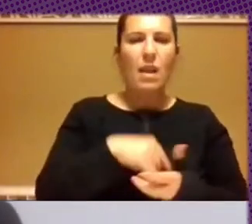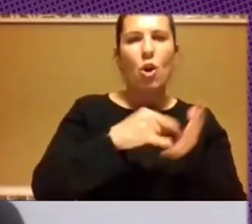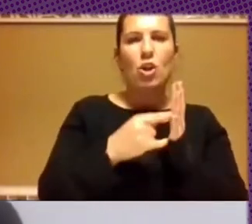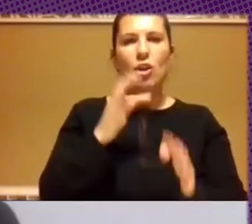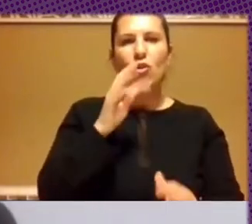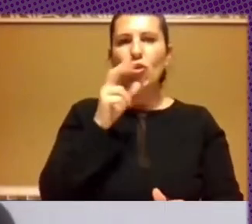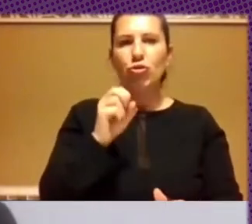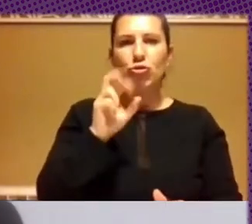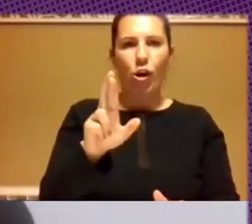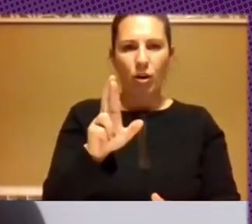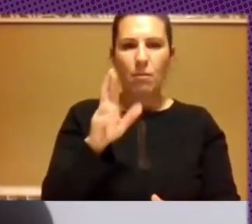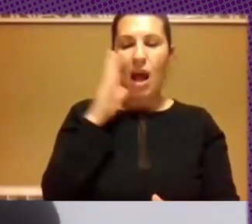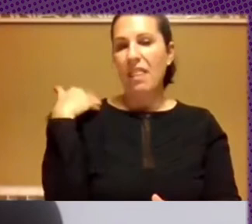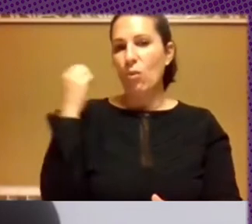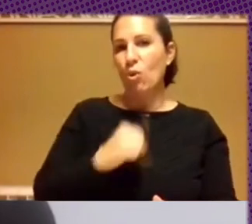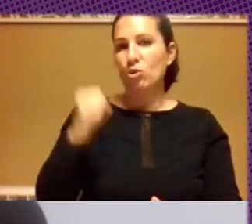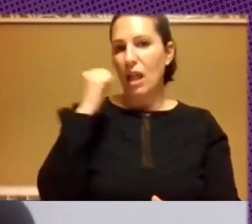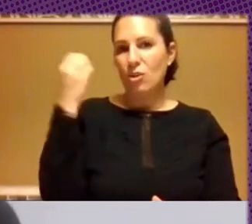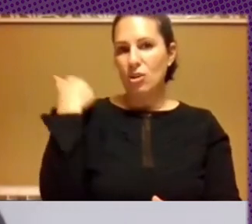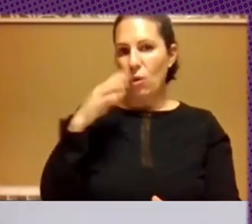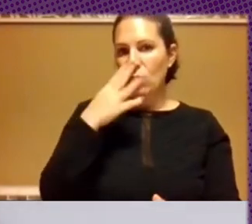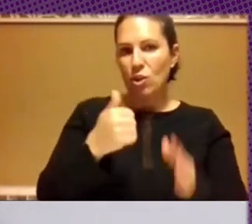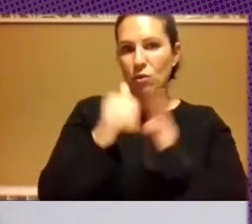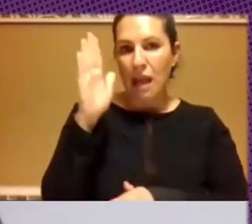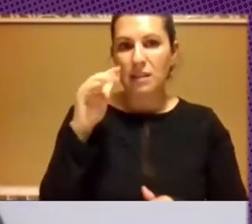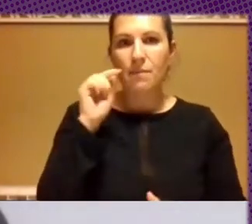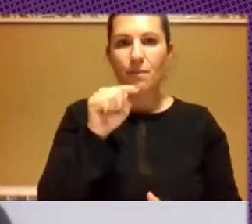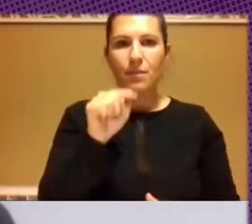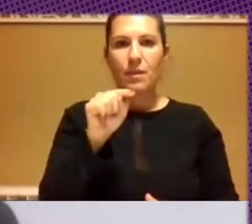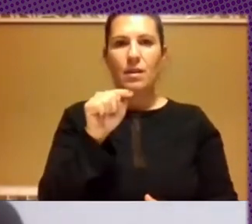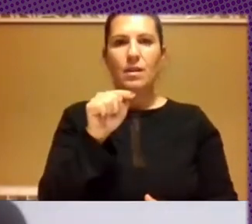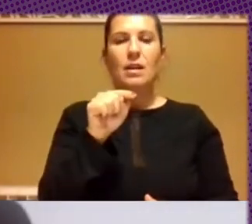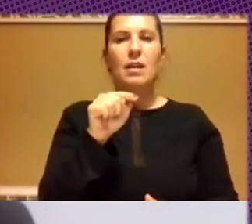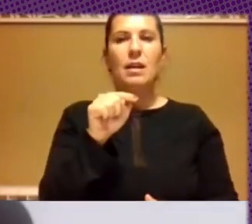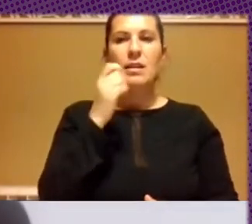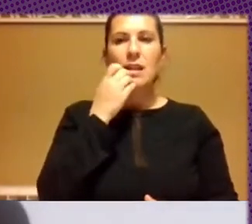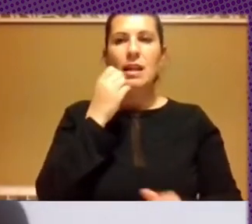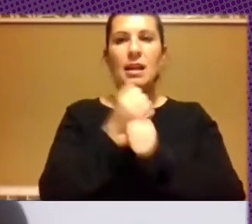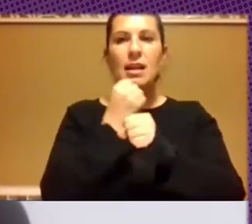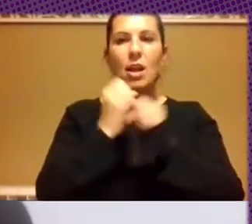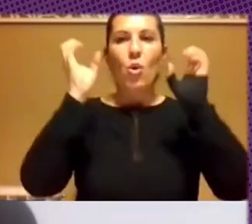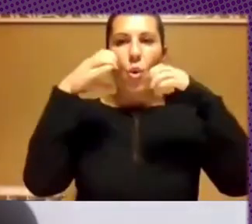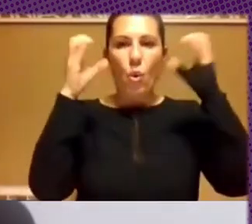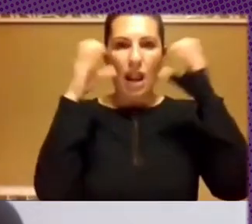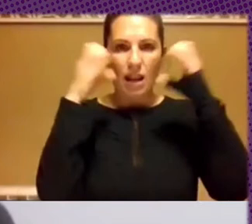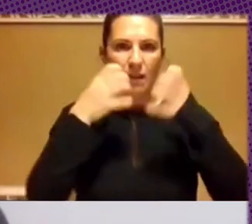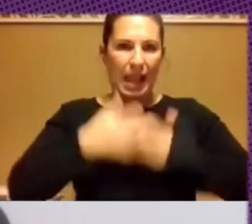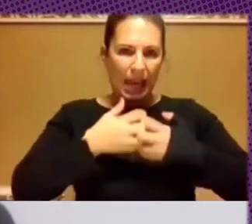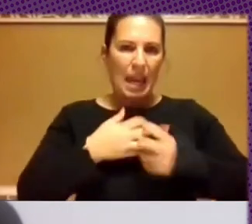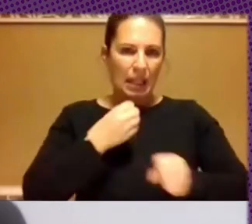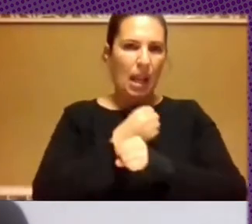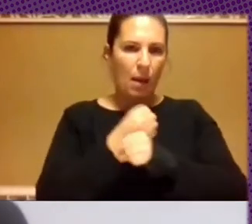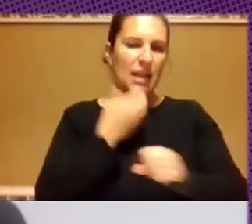pero, bueno, ya hace unos años, es decir, estuvo más de cuatro años trabajando en Google de, en el Google de ingeniera, entonces, bueno, también conoce un